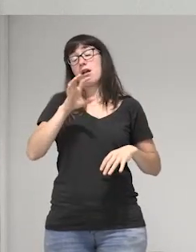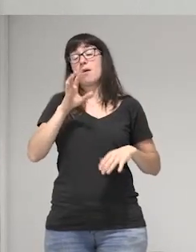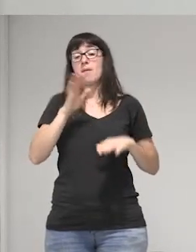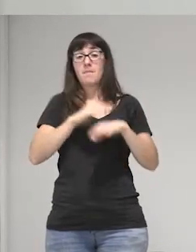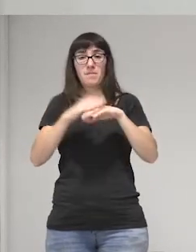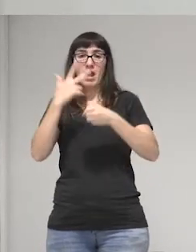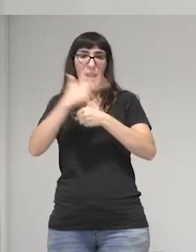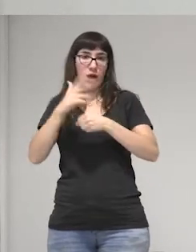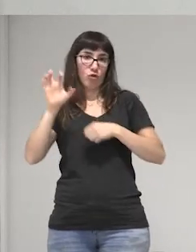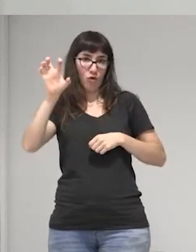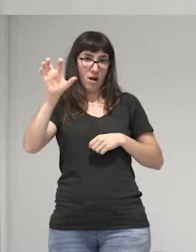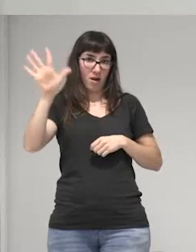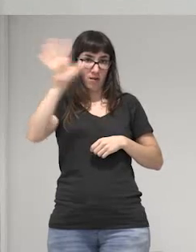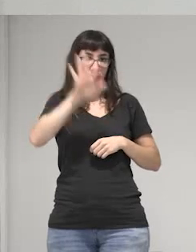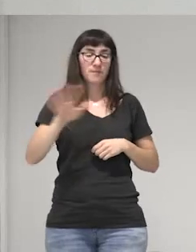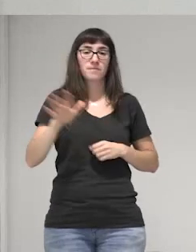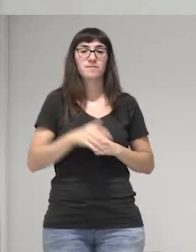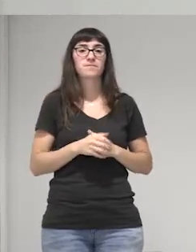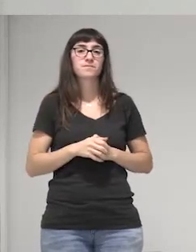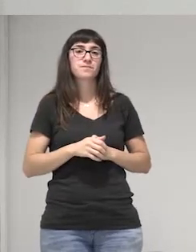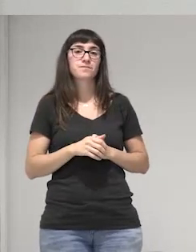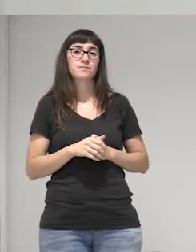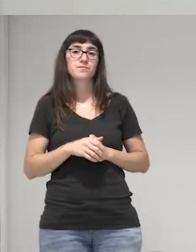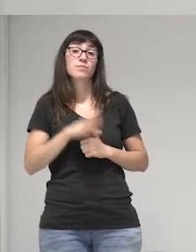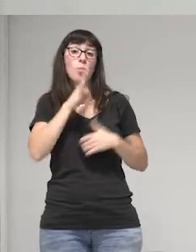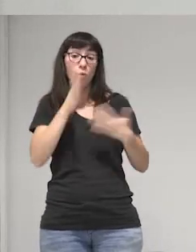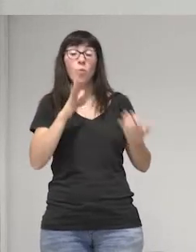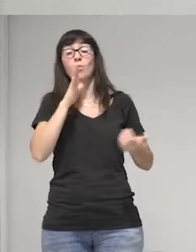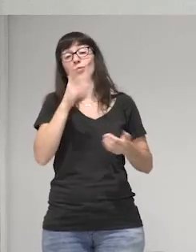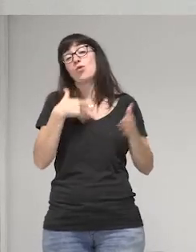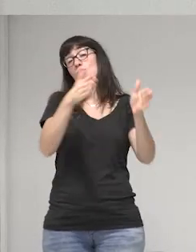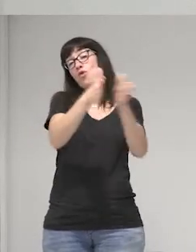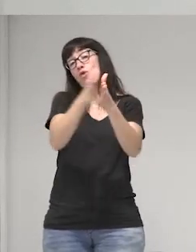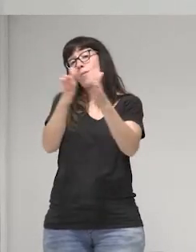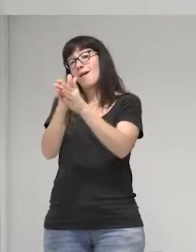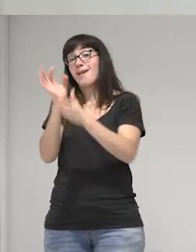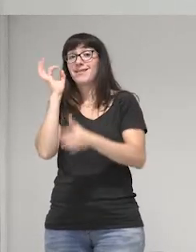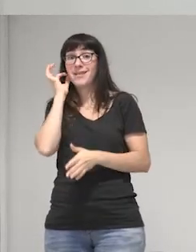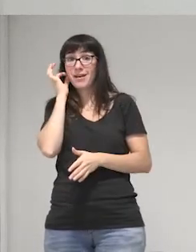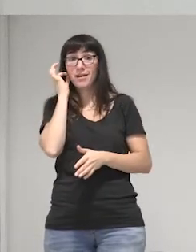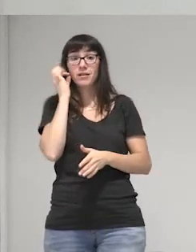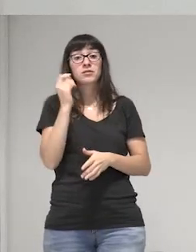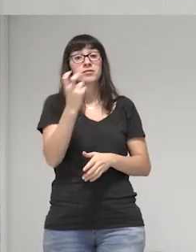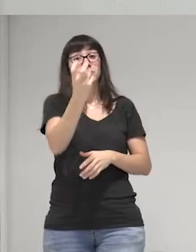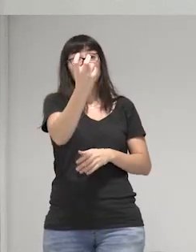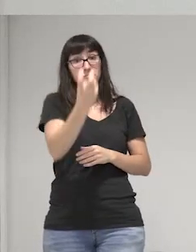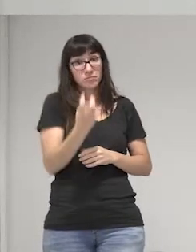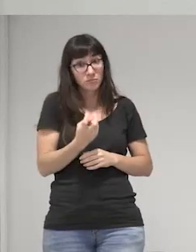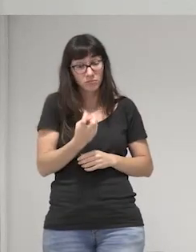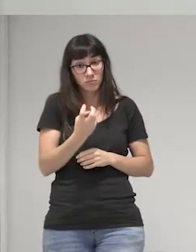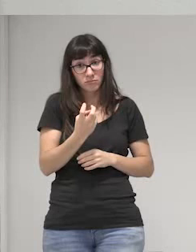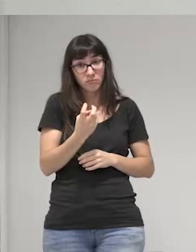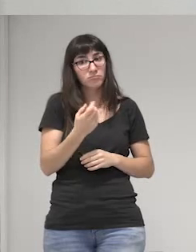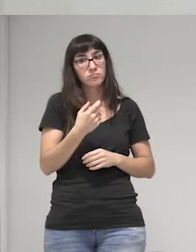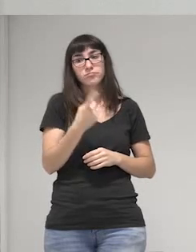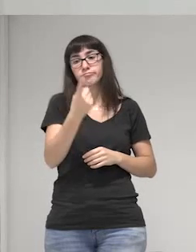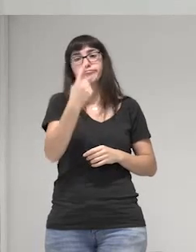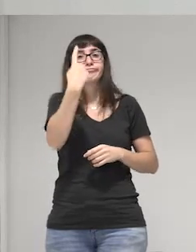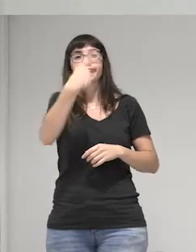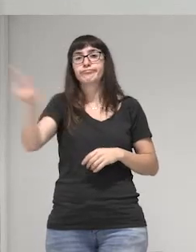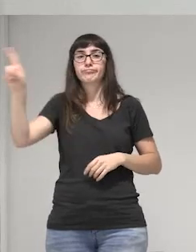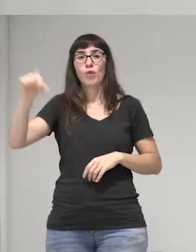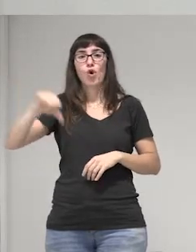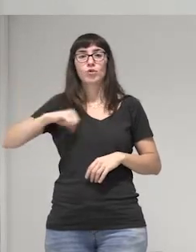digamos llegan las compañeras y las encamían o las hospitalizan